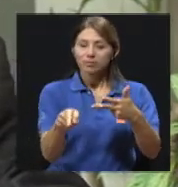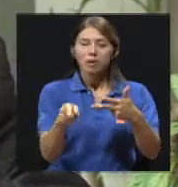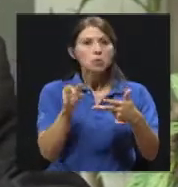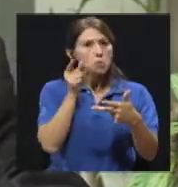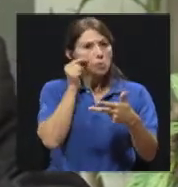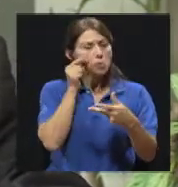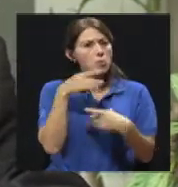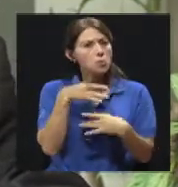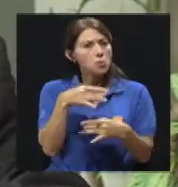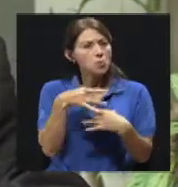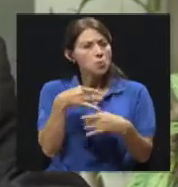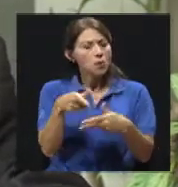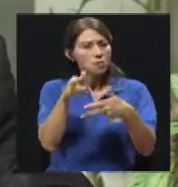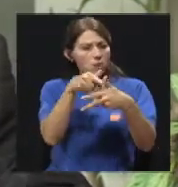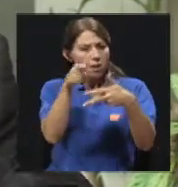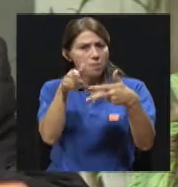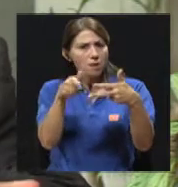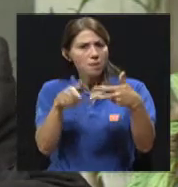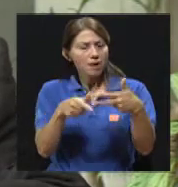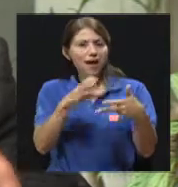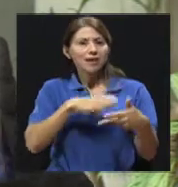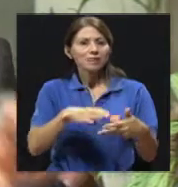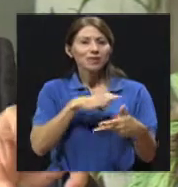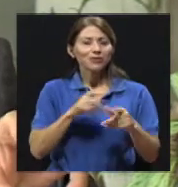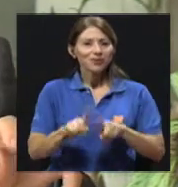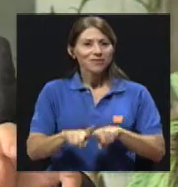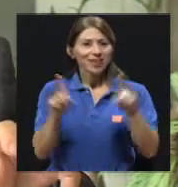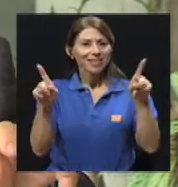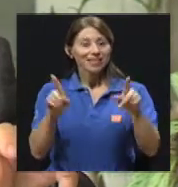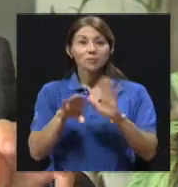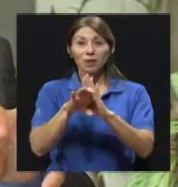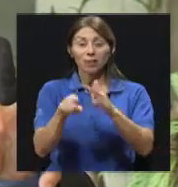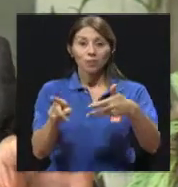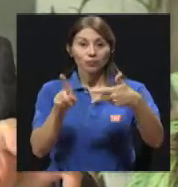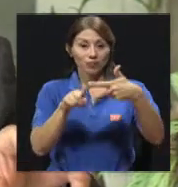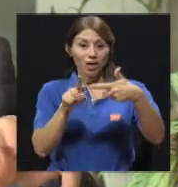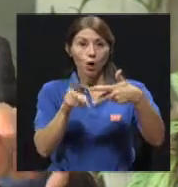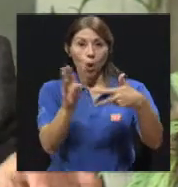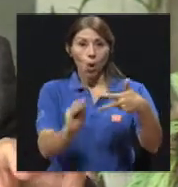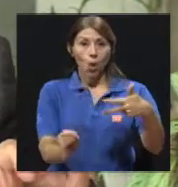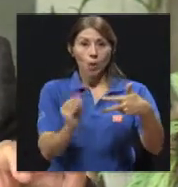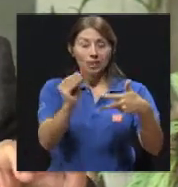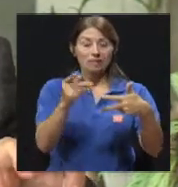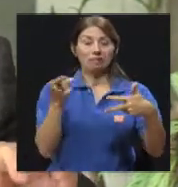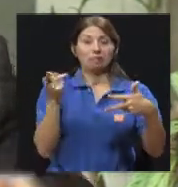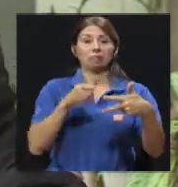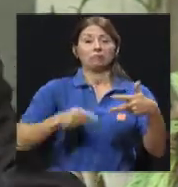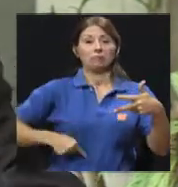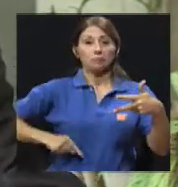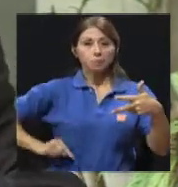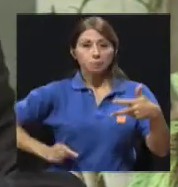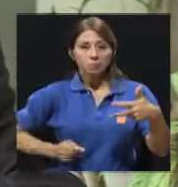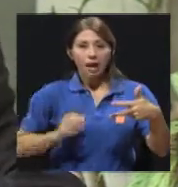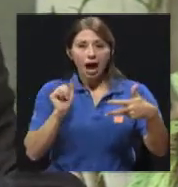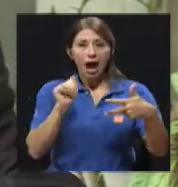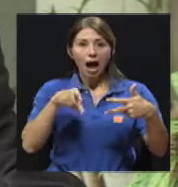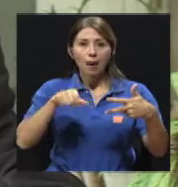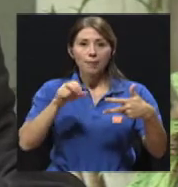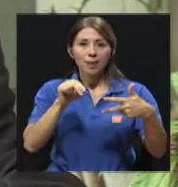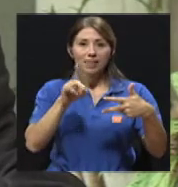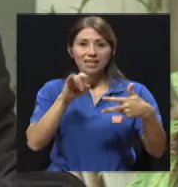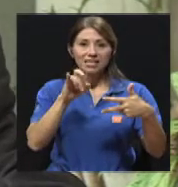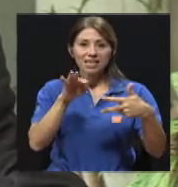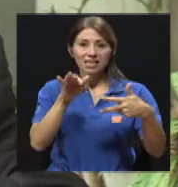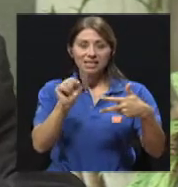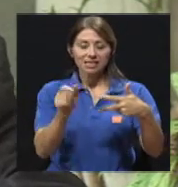aspectos diferentes que condicionan que en jóvenes, pacientes muy jóvenes, se presenta la apendicitis y se presente